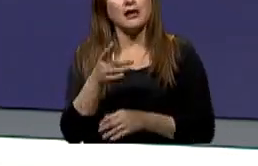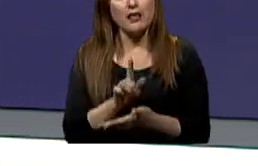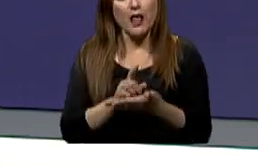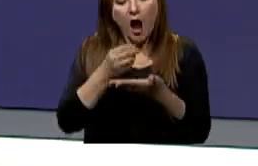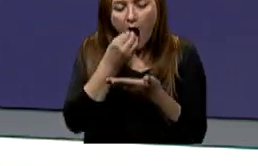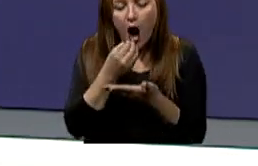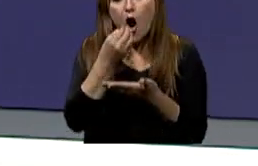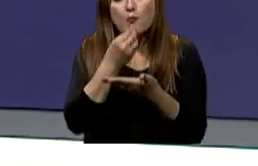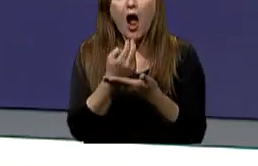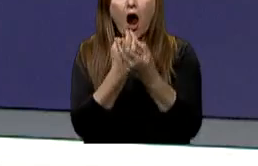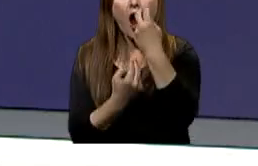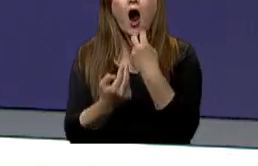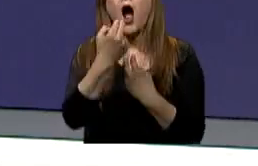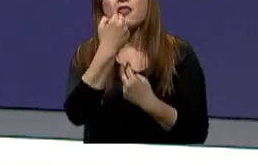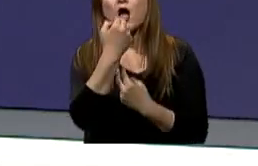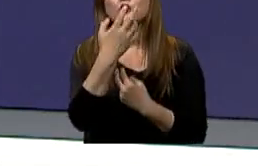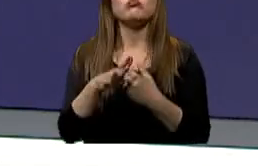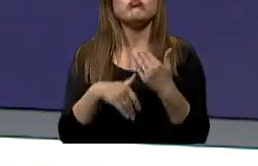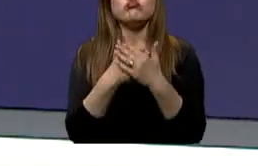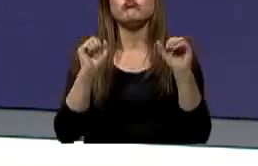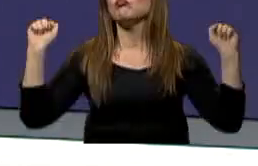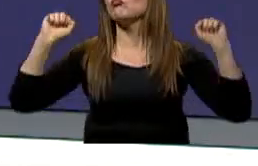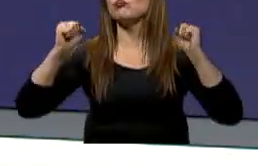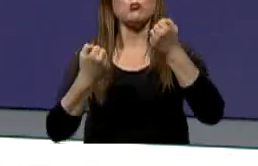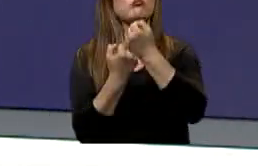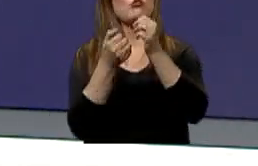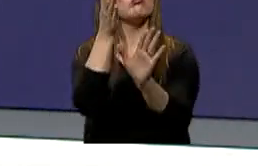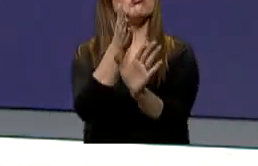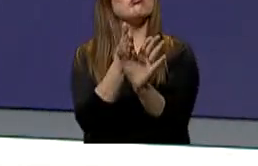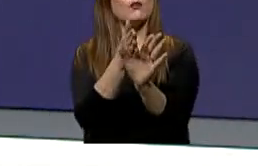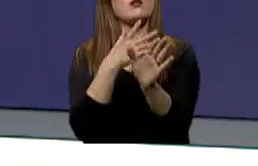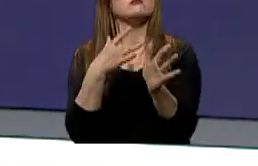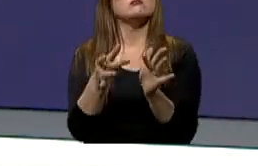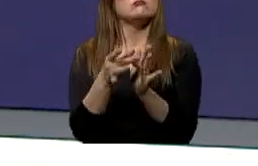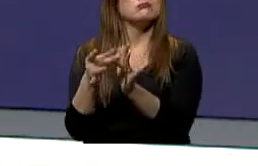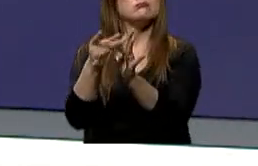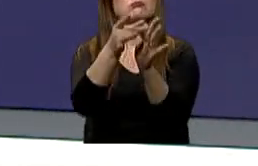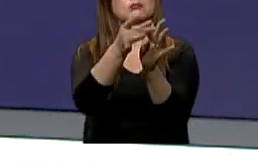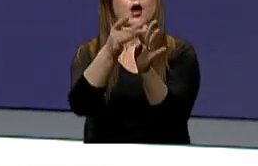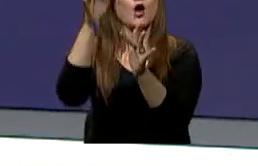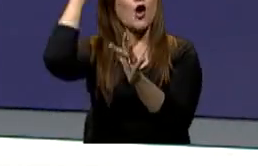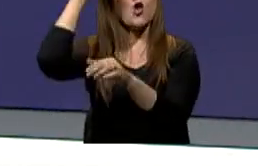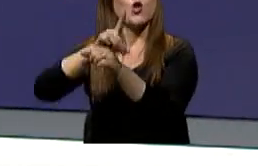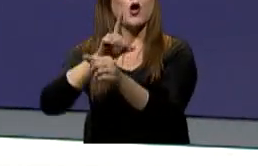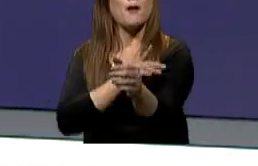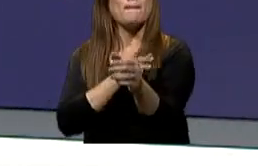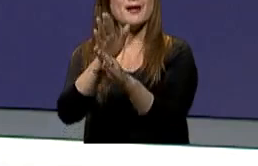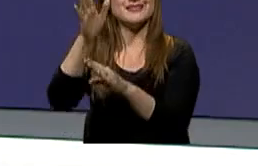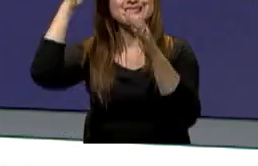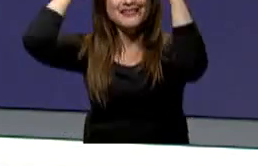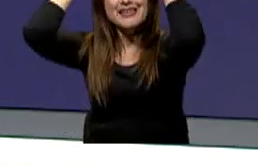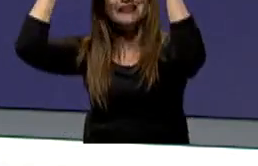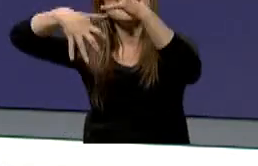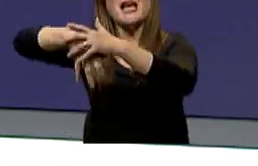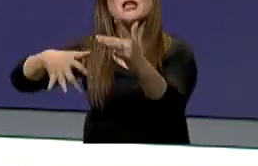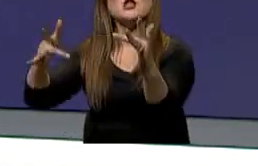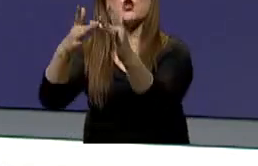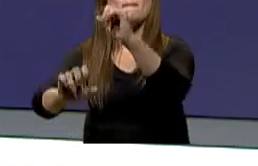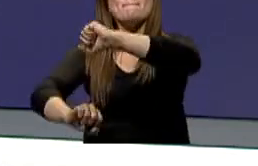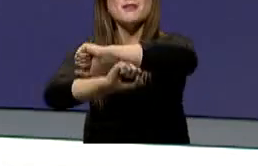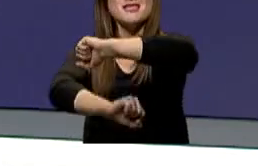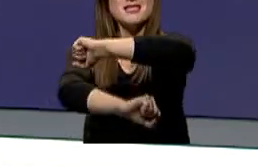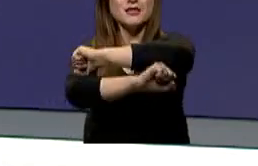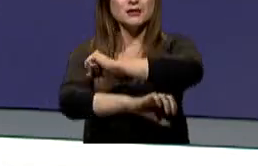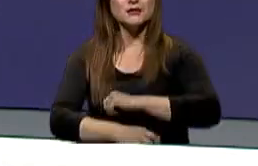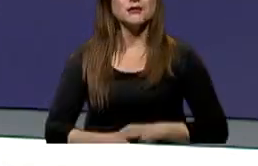saludable, la rutina de ejercicios, el apoyo psicológico y obviamente la guía del neurólogo o del especialista en sueños son fundamentales.